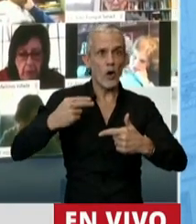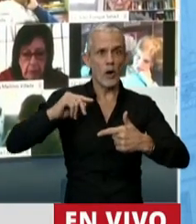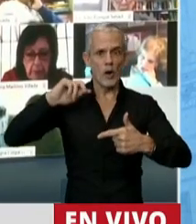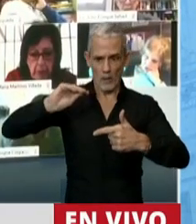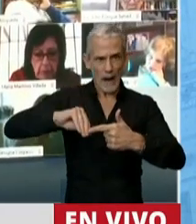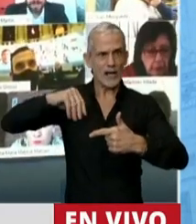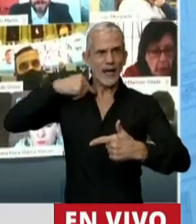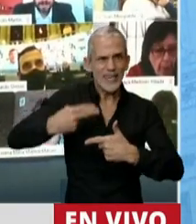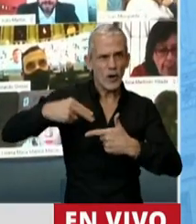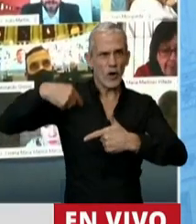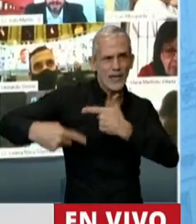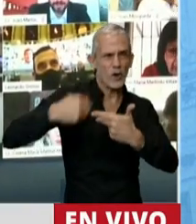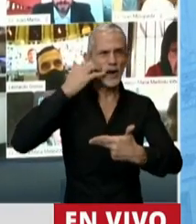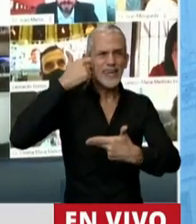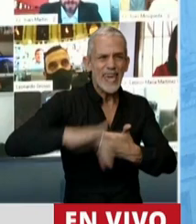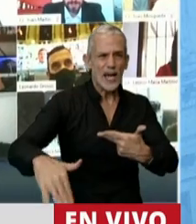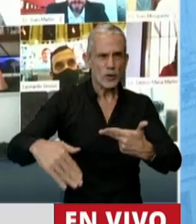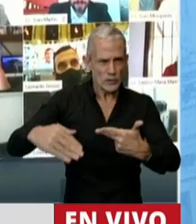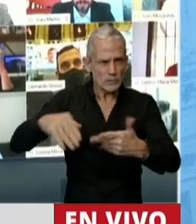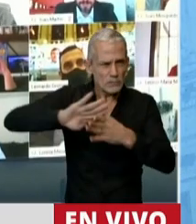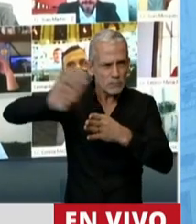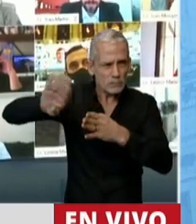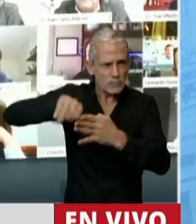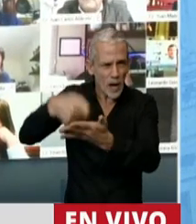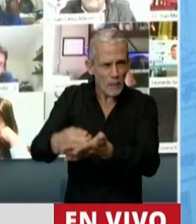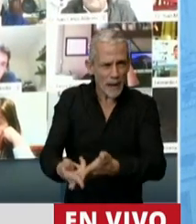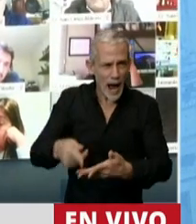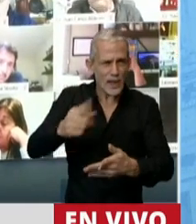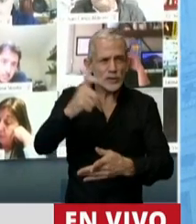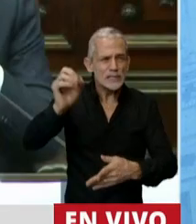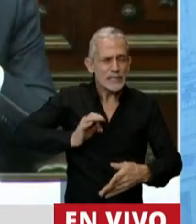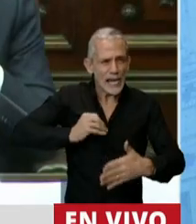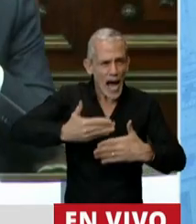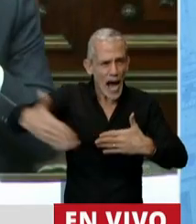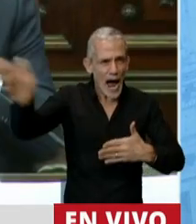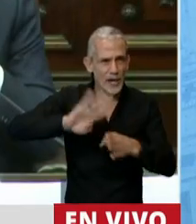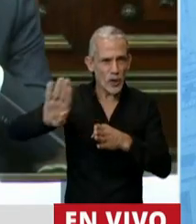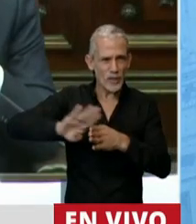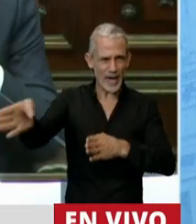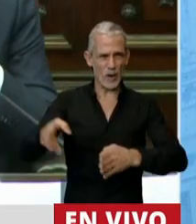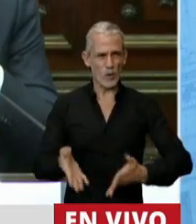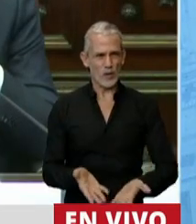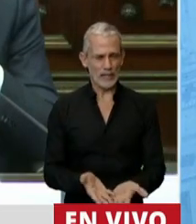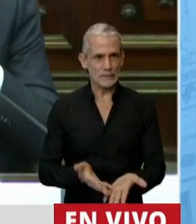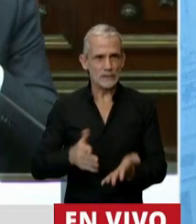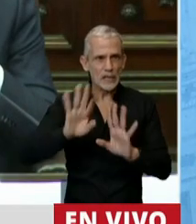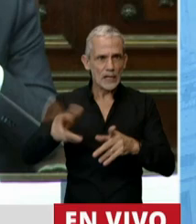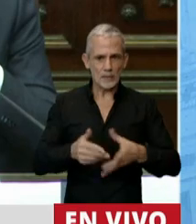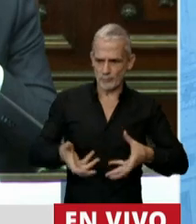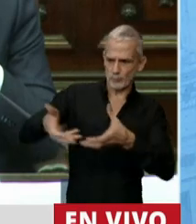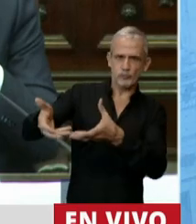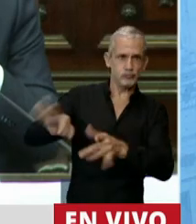ministro o presidente, sino también sus nietos van a seguir pagando esos endeudamientos. Y no solo eso, sino que después nos entregaron el país